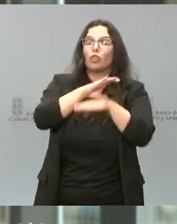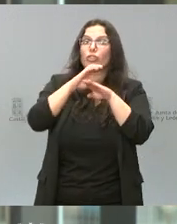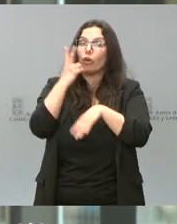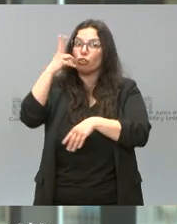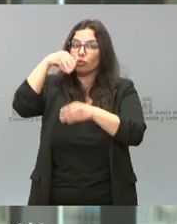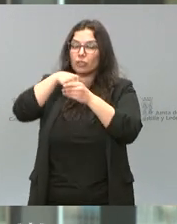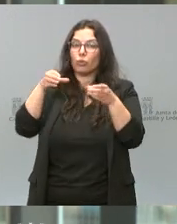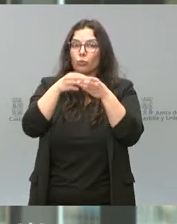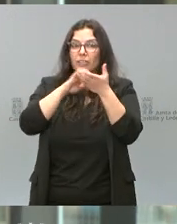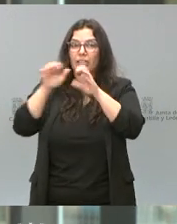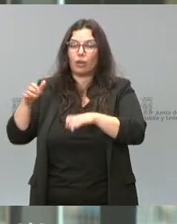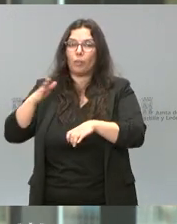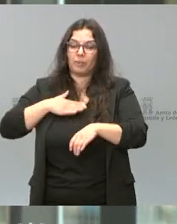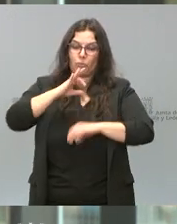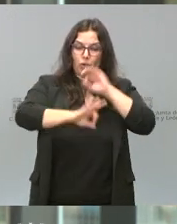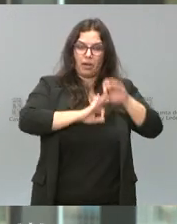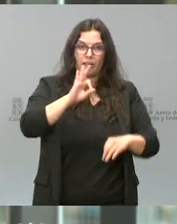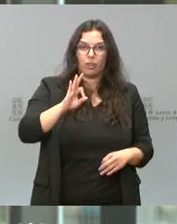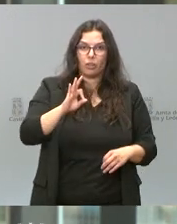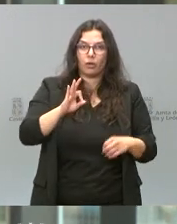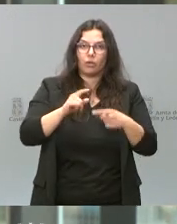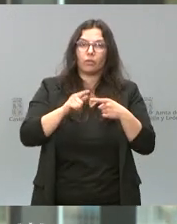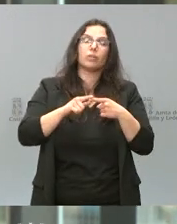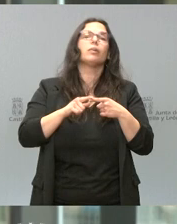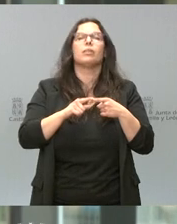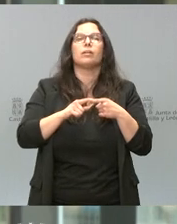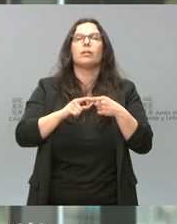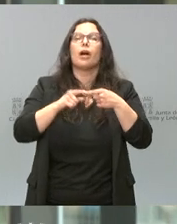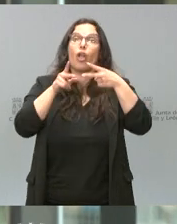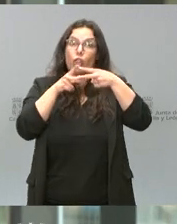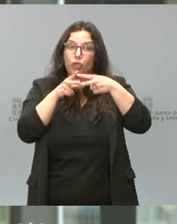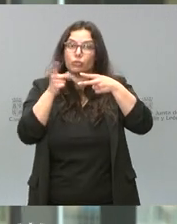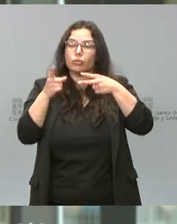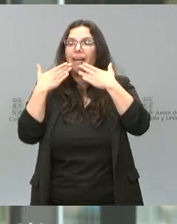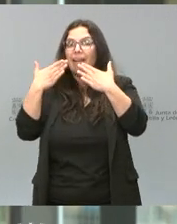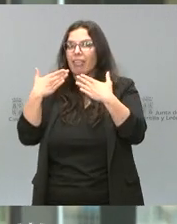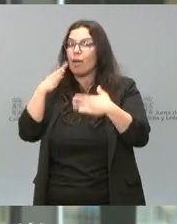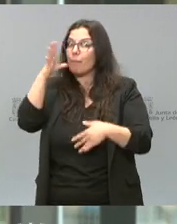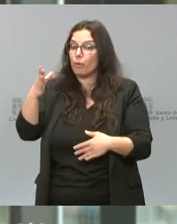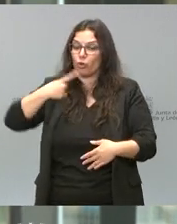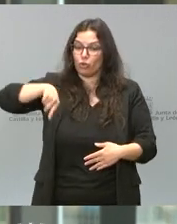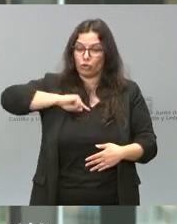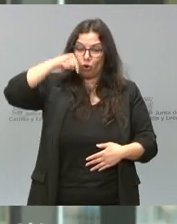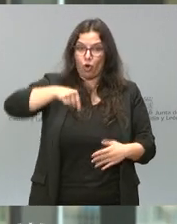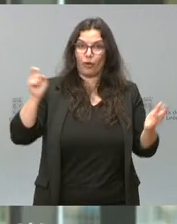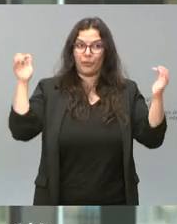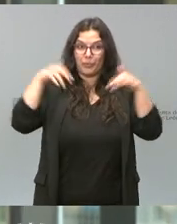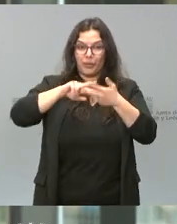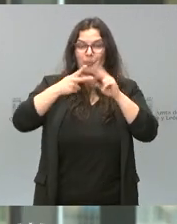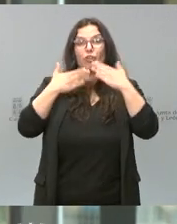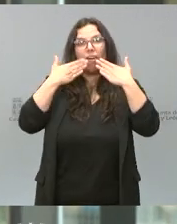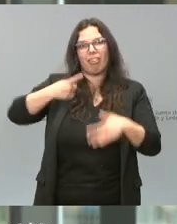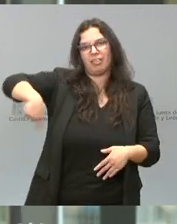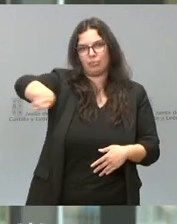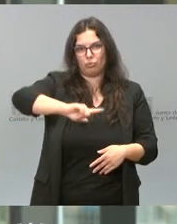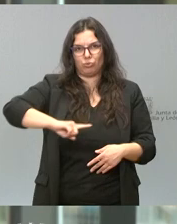Castilla y León en nuestra organización, Carlos Matinto Balina y Pedro Paz. Muchísimas gracias porque estamos aquí hoy, en gran parte, gracias a